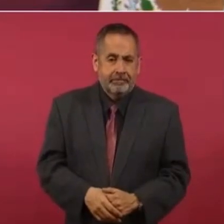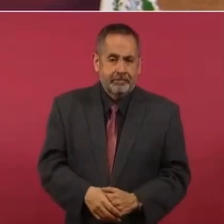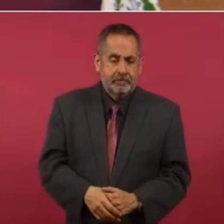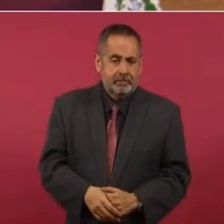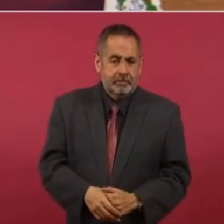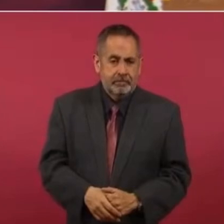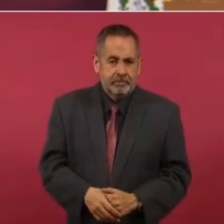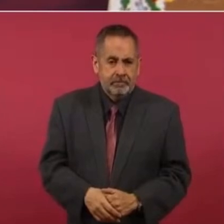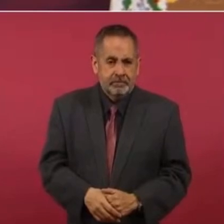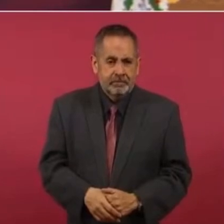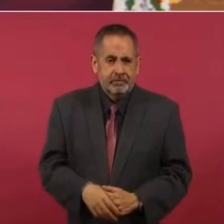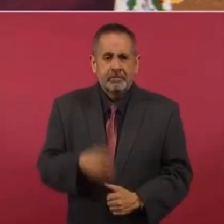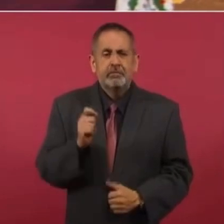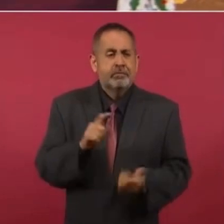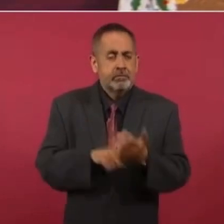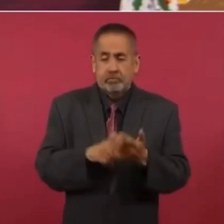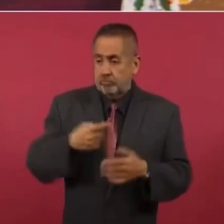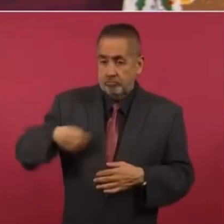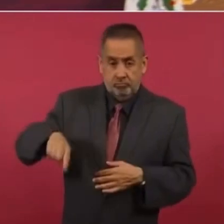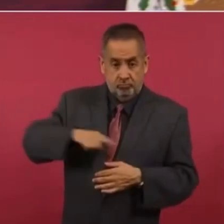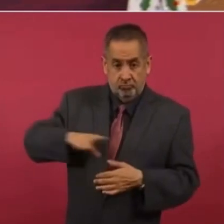¿Cuánto significó esa deuda?